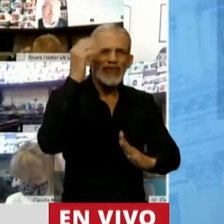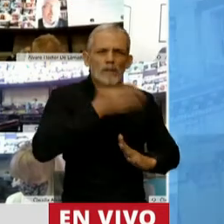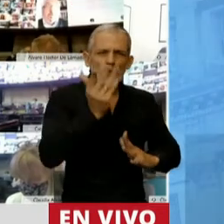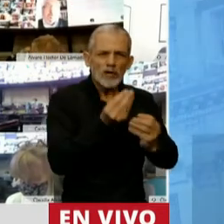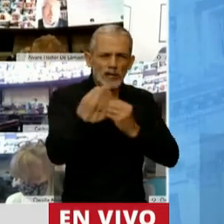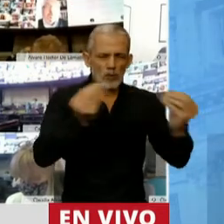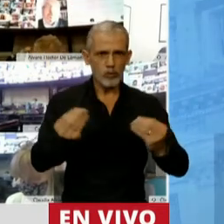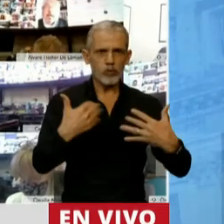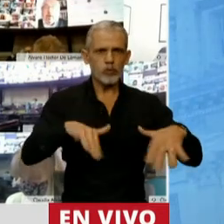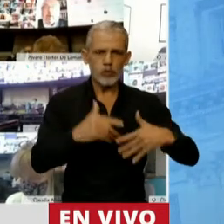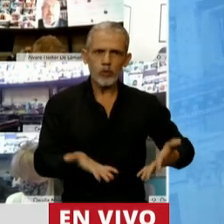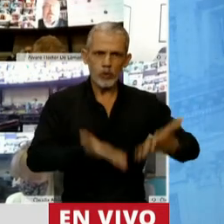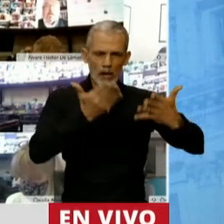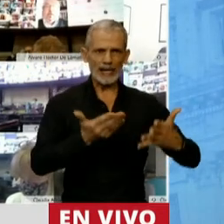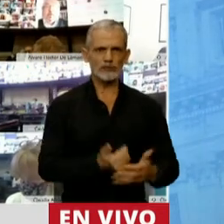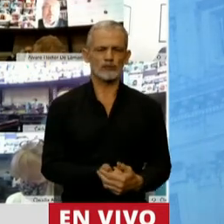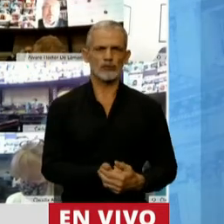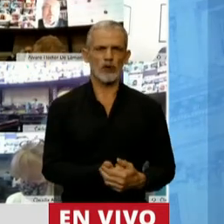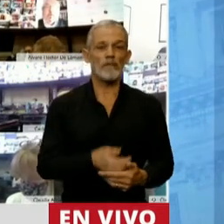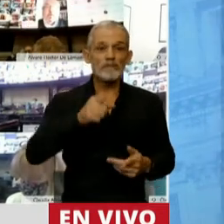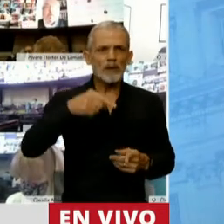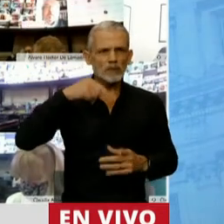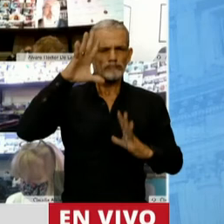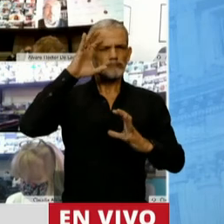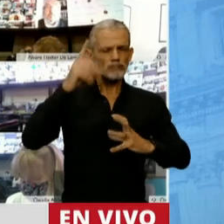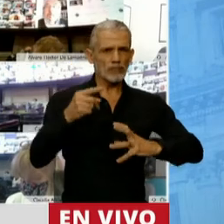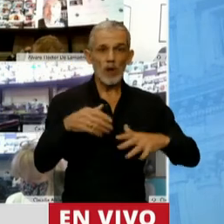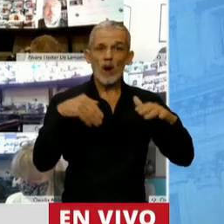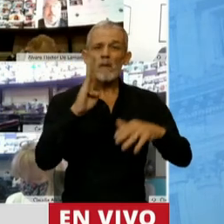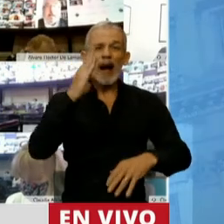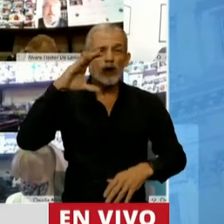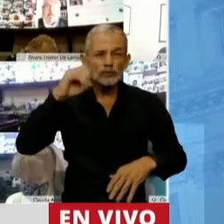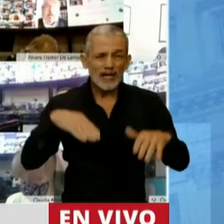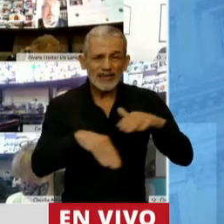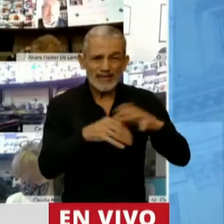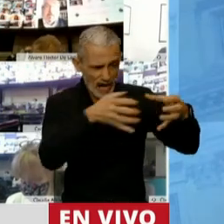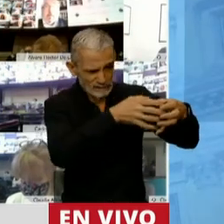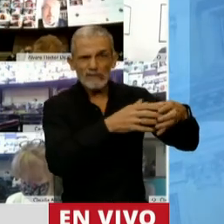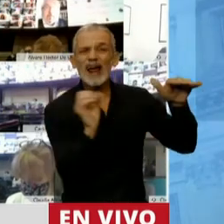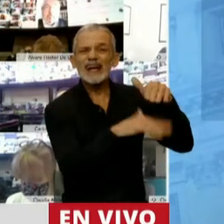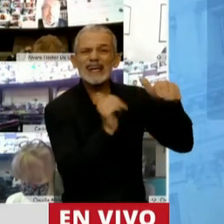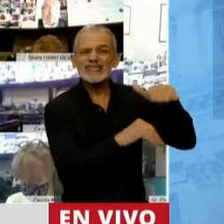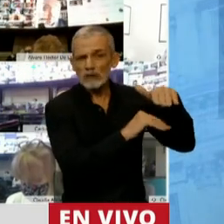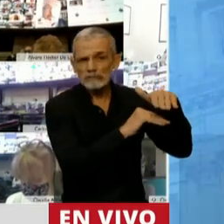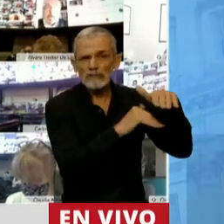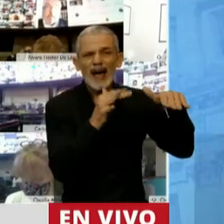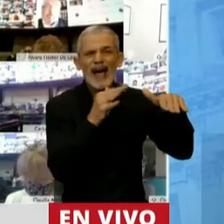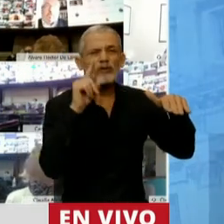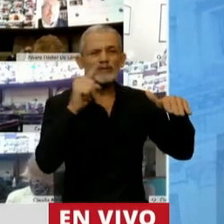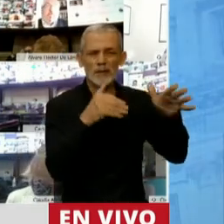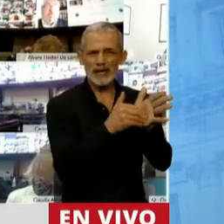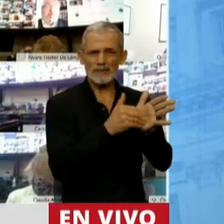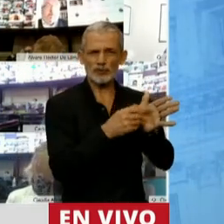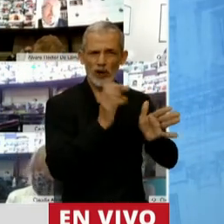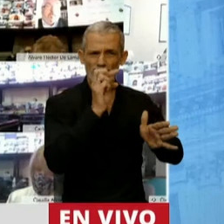Y hay que recordar eso, que recibió un banco central con reservas de 14.000